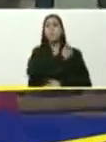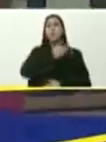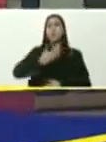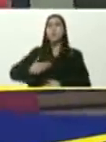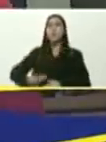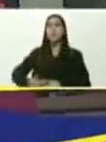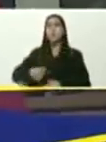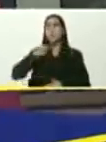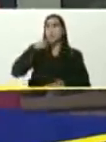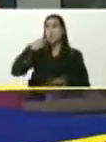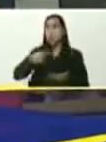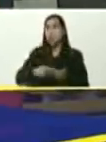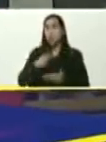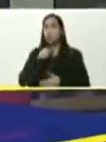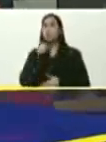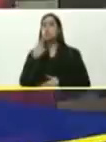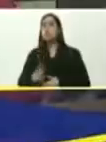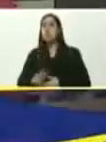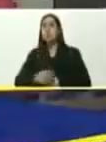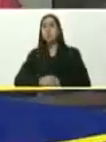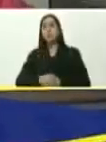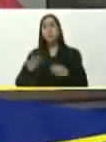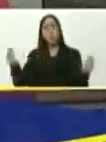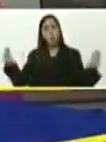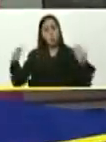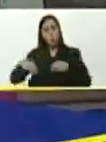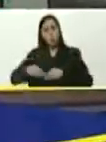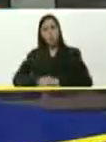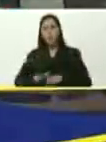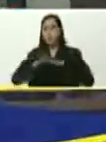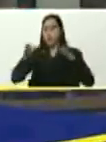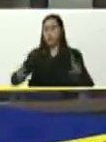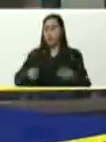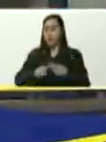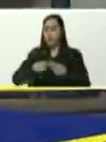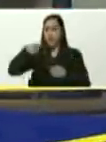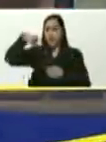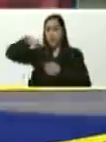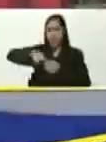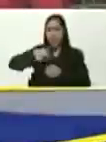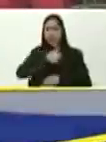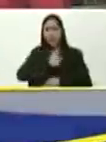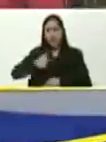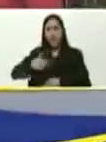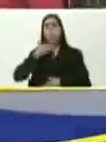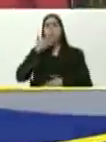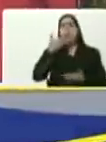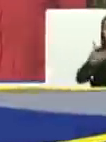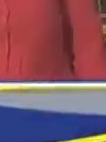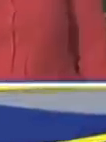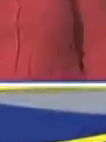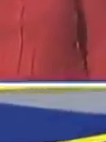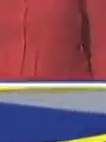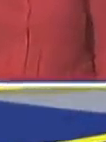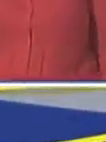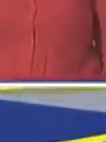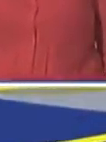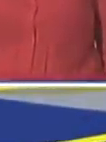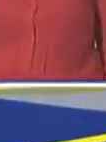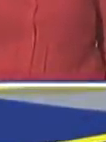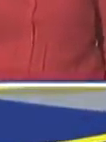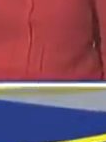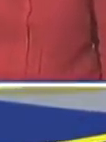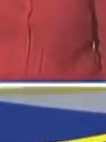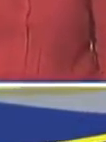en nombre de los voceros, del poder popular, organizado, en las mesas técnicas, gas, queremos darle las gracias, y felicitarlo, por esta